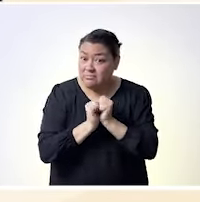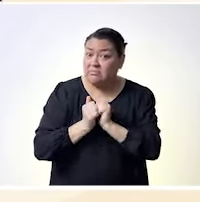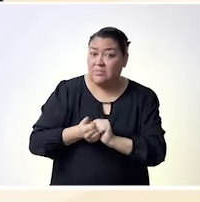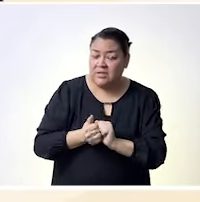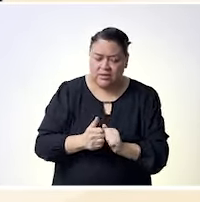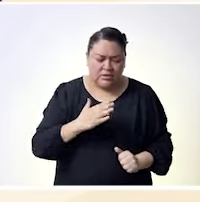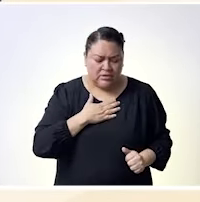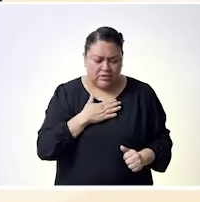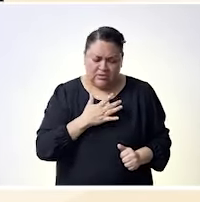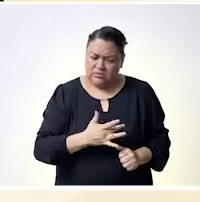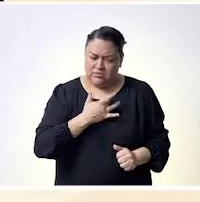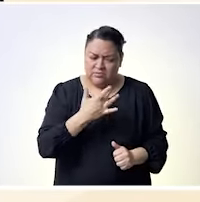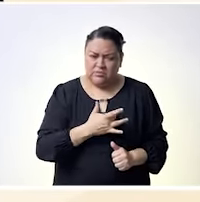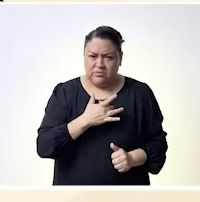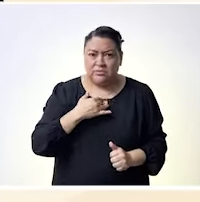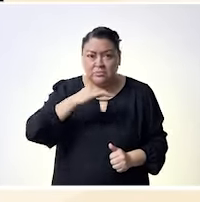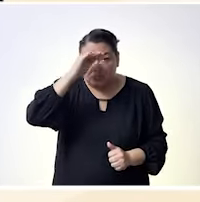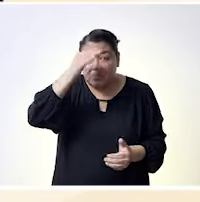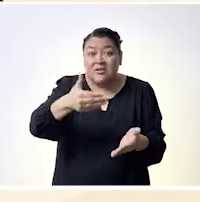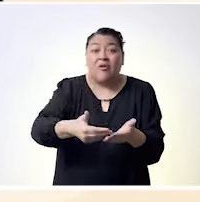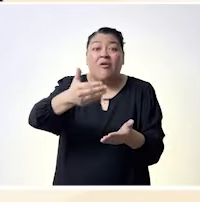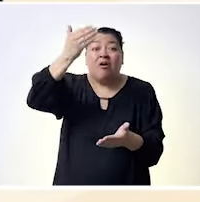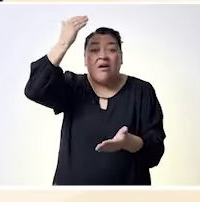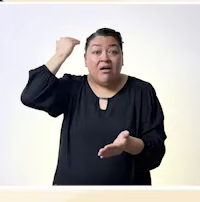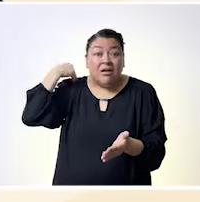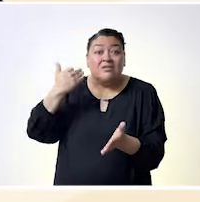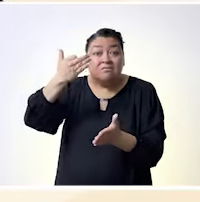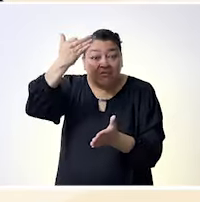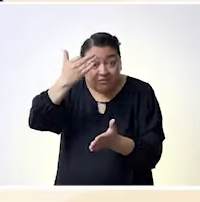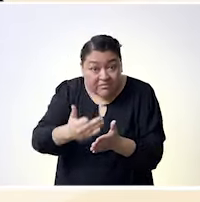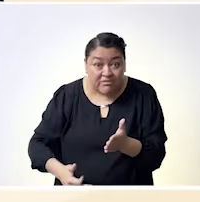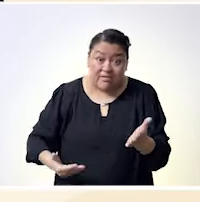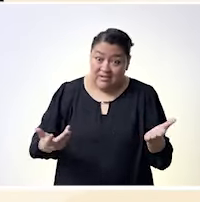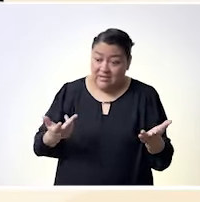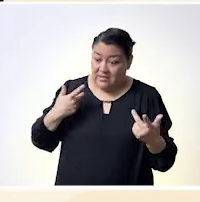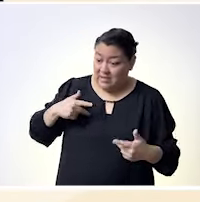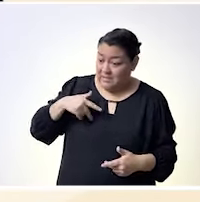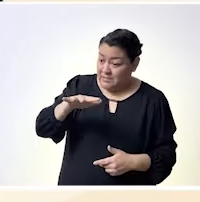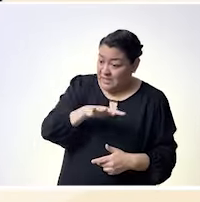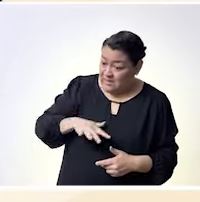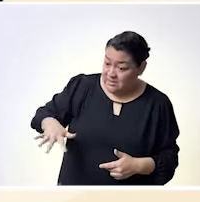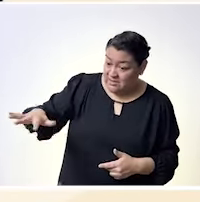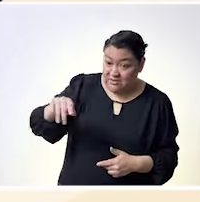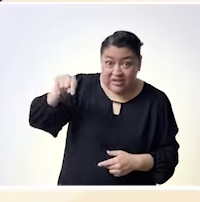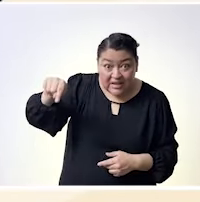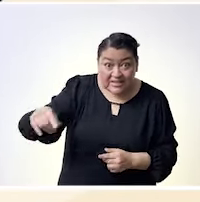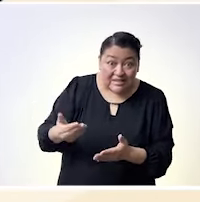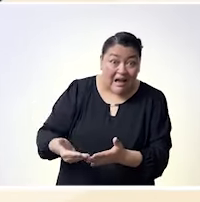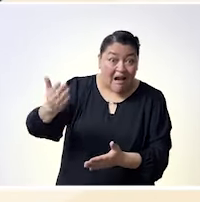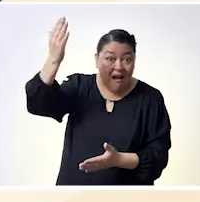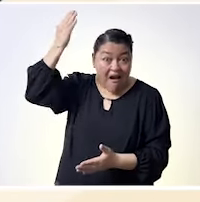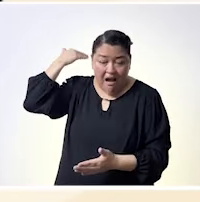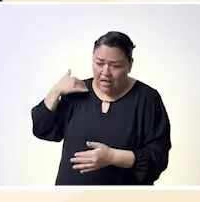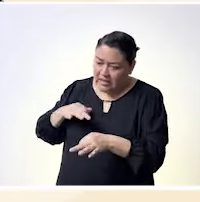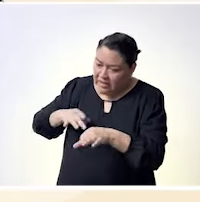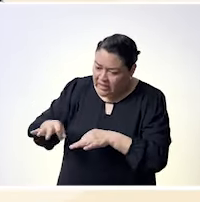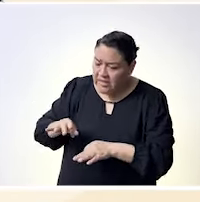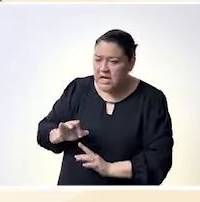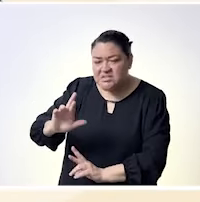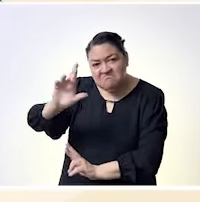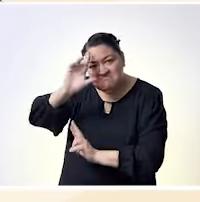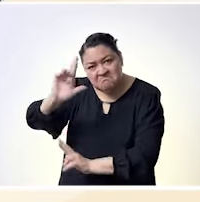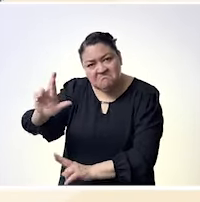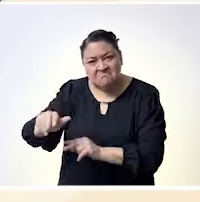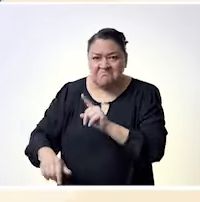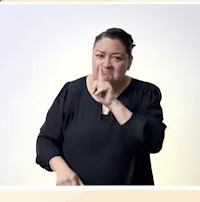¿no? y que podemos entonces nosotras desde nuestro trabajo colectivo aportar para ello y creo que sobre todo muy